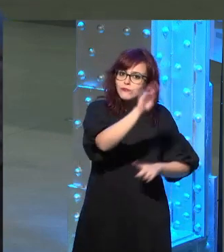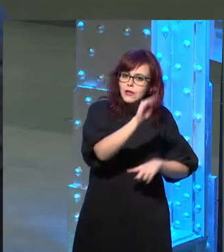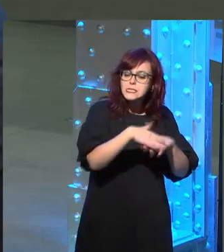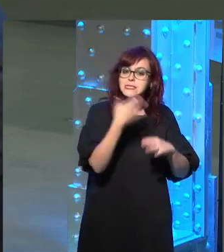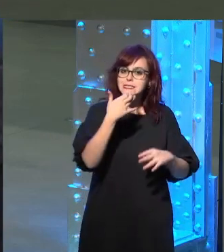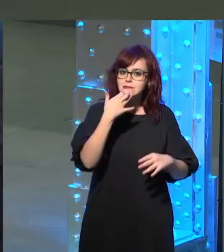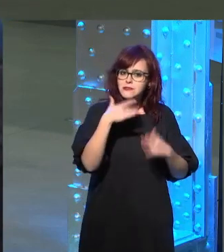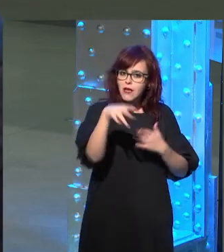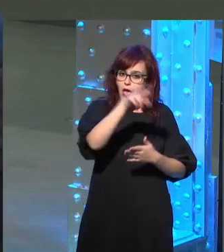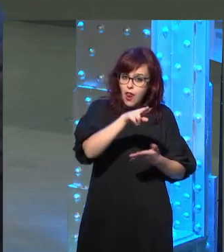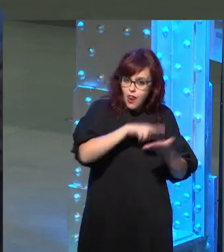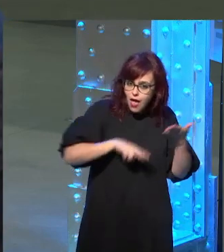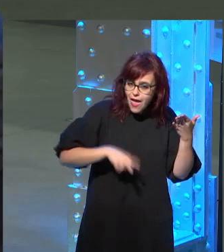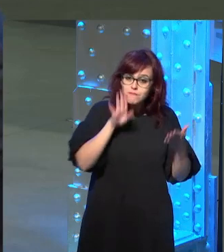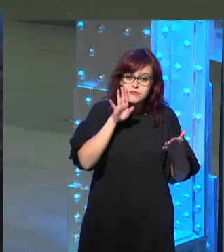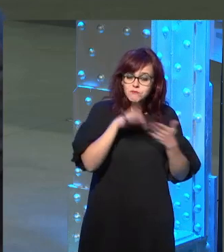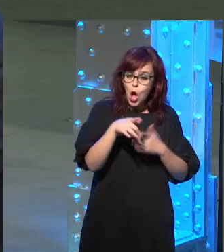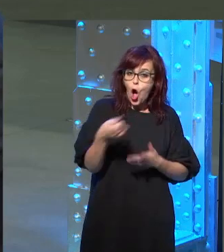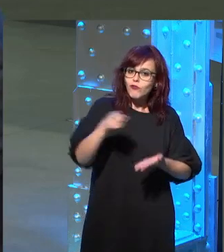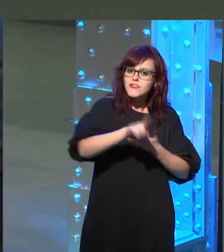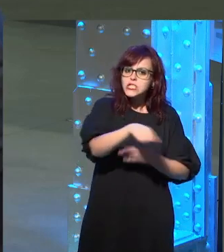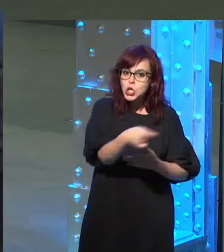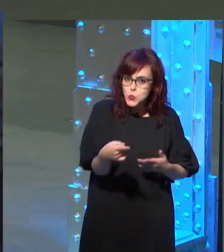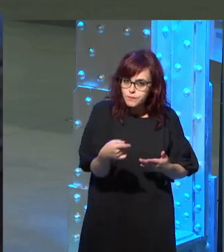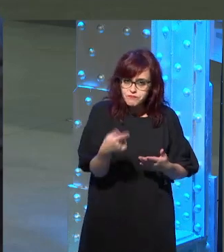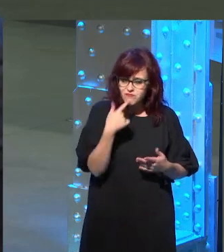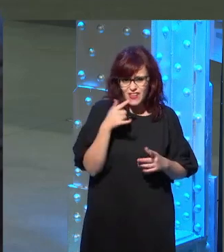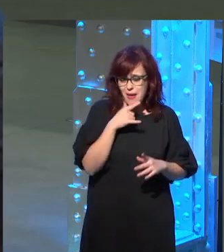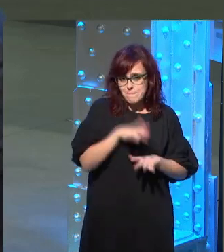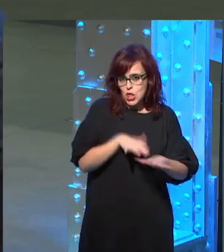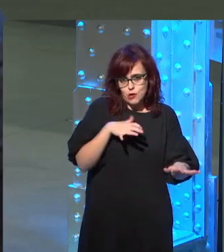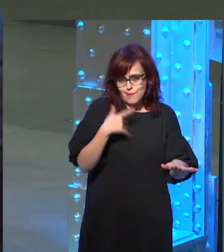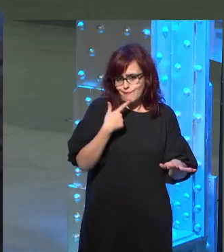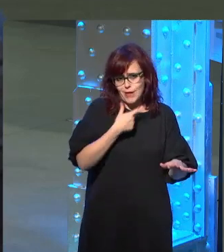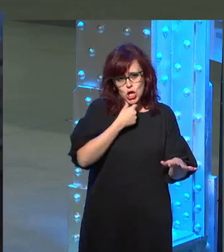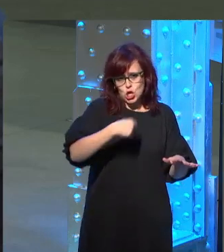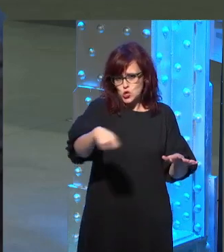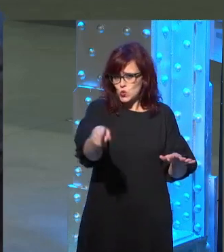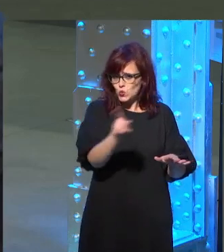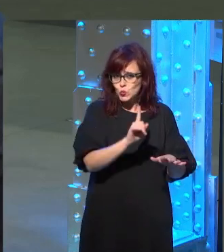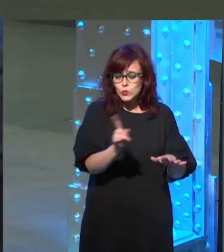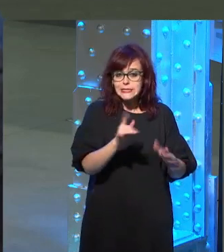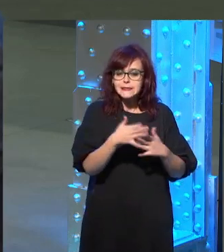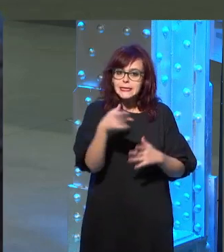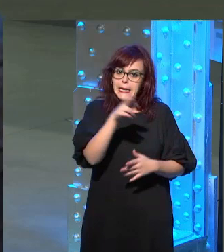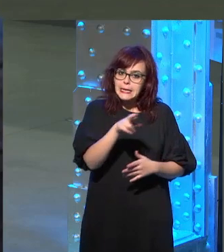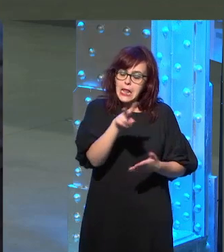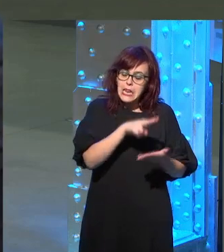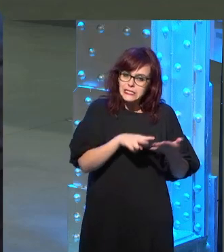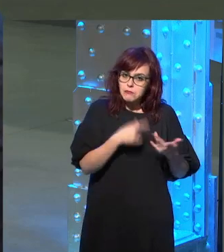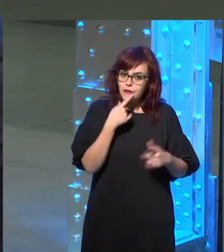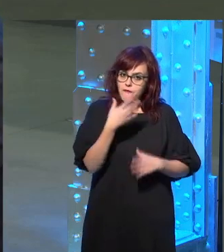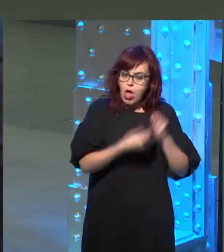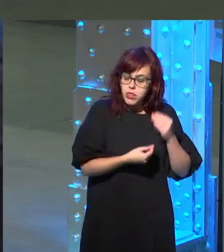porque casi todos dicen exactamente lo mismo que acabas de decir que no les gusta releerse que si tienen que releerse ven los